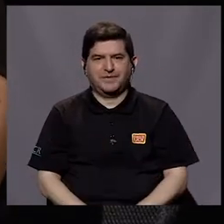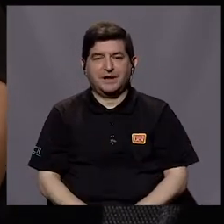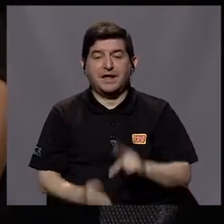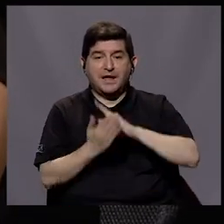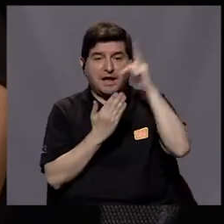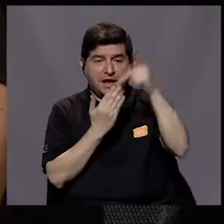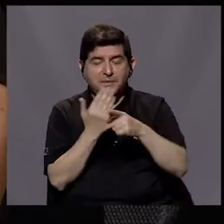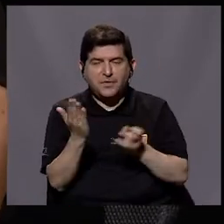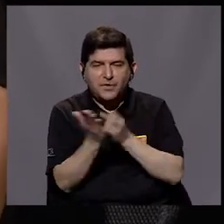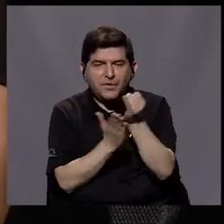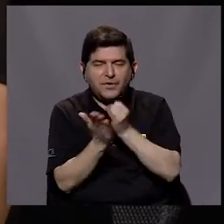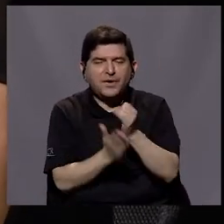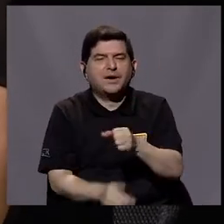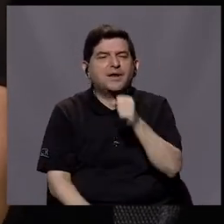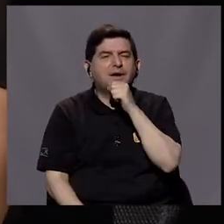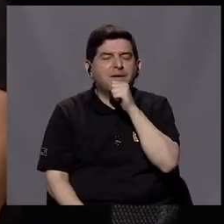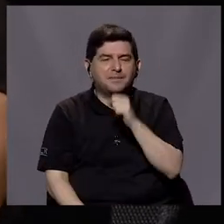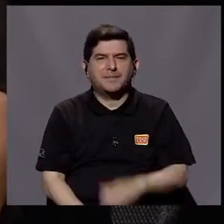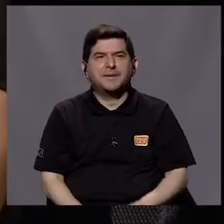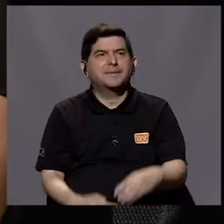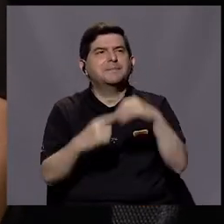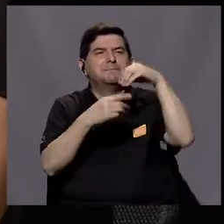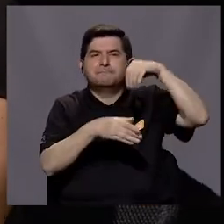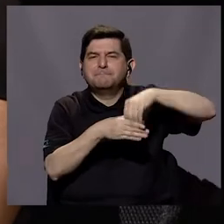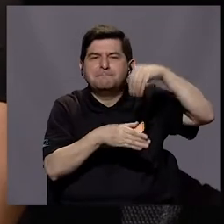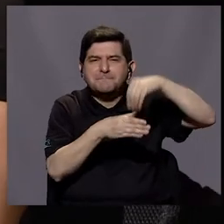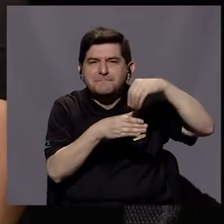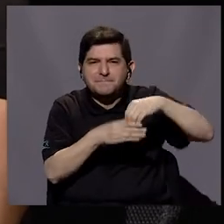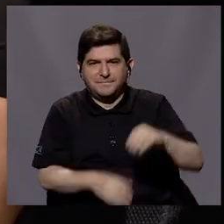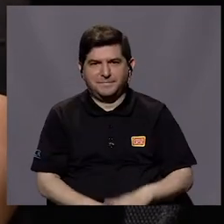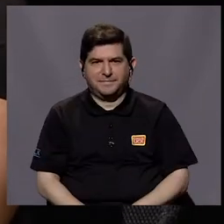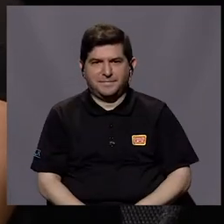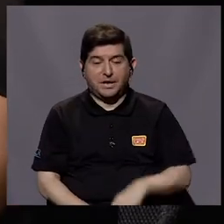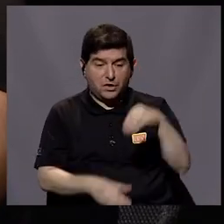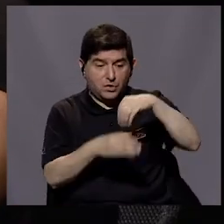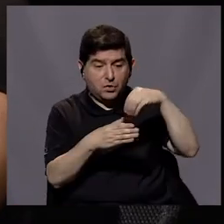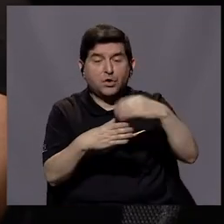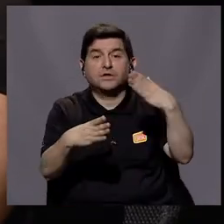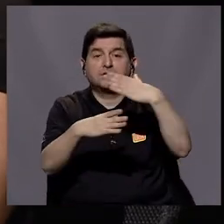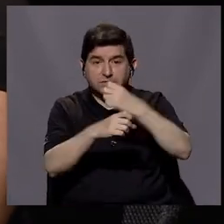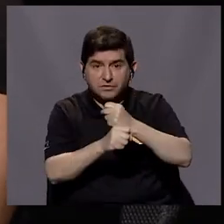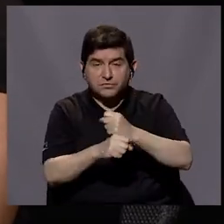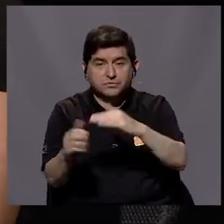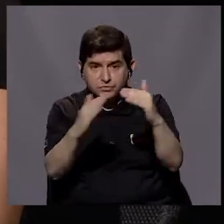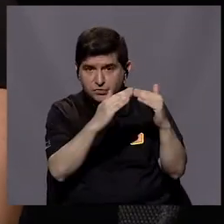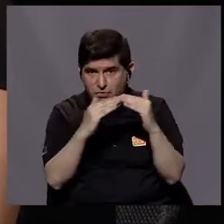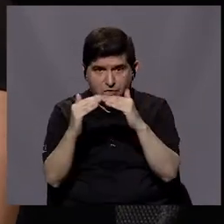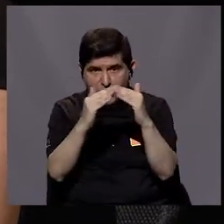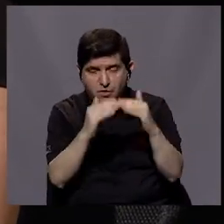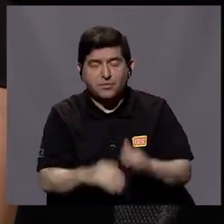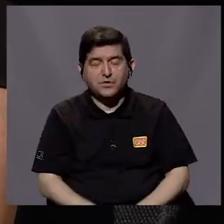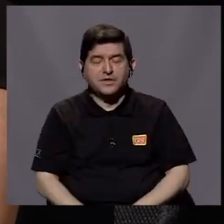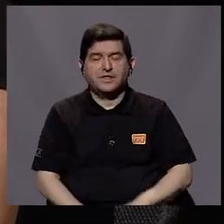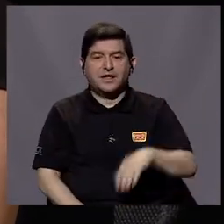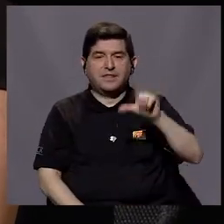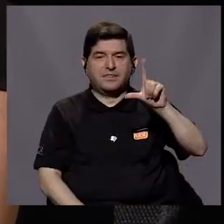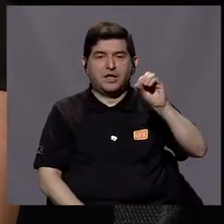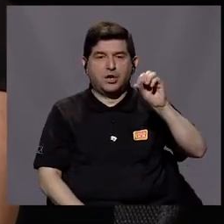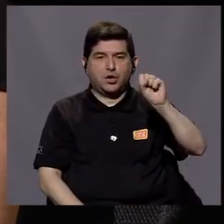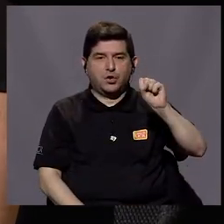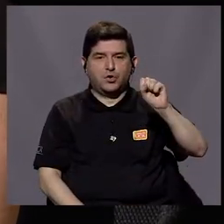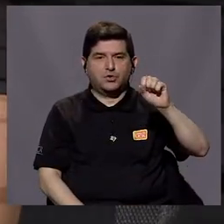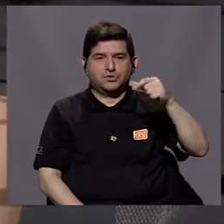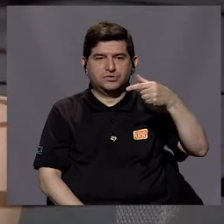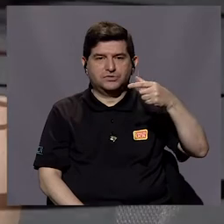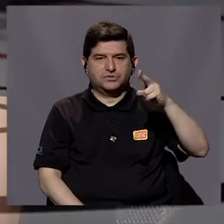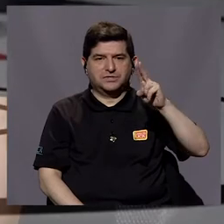En el programa de investigación en envejecimiento, yo diría que el mayor aporte se ha centrado en ese aporte que hemos hecho a la comunidad de los guíos de San Pedro.